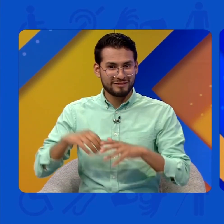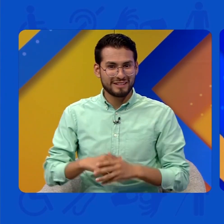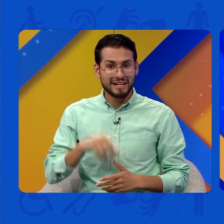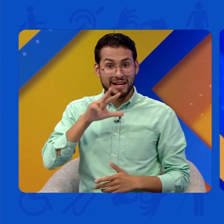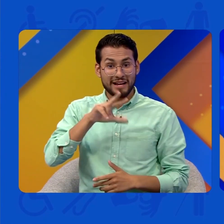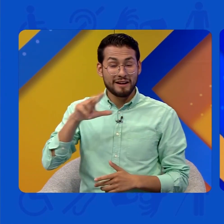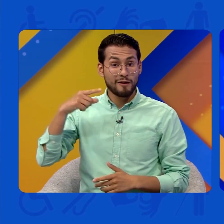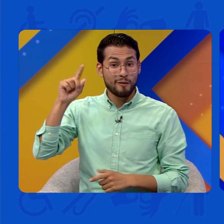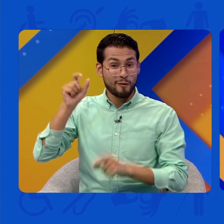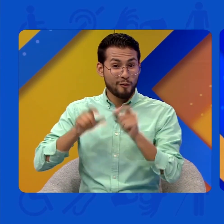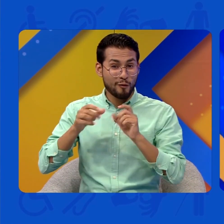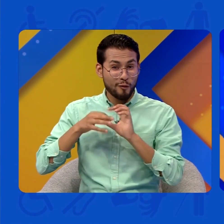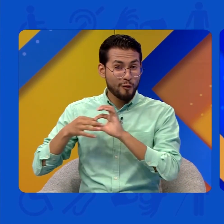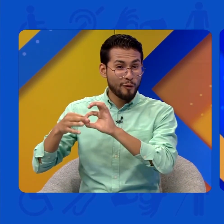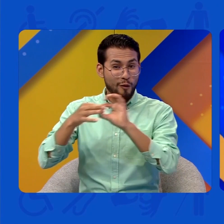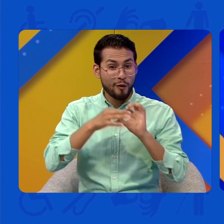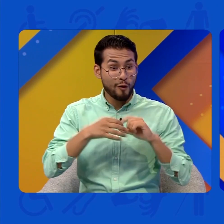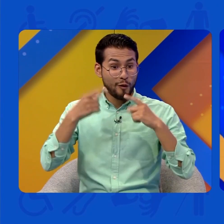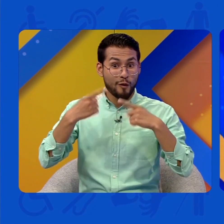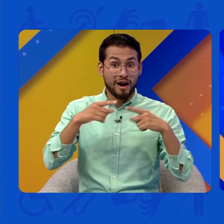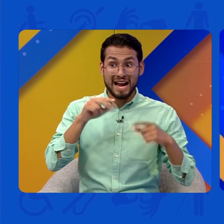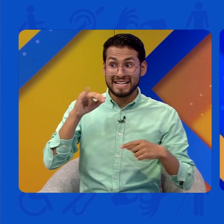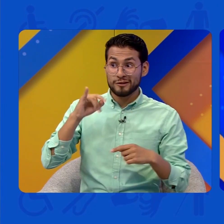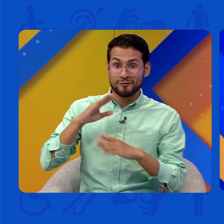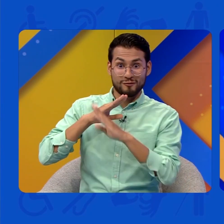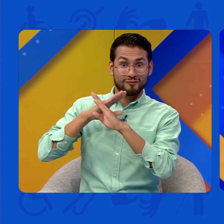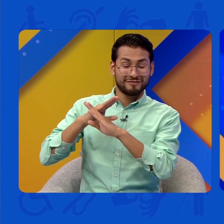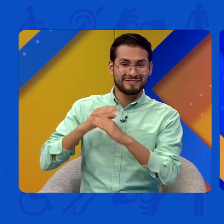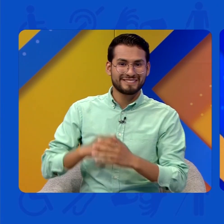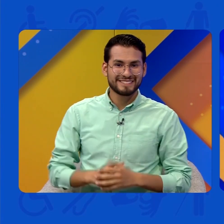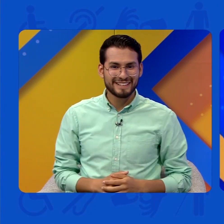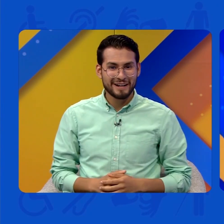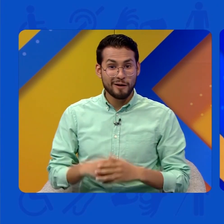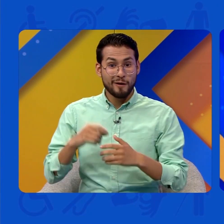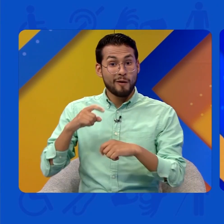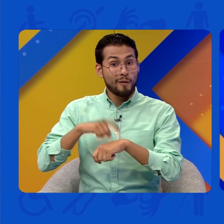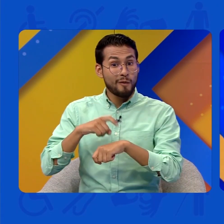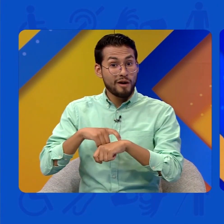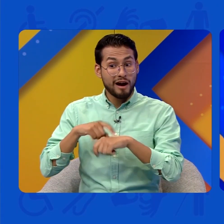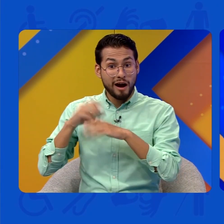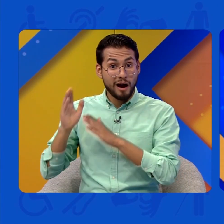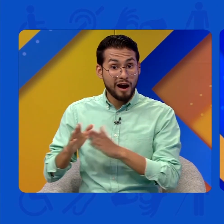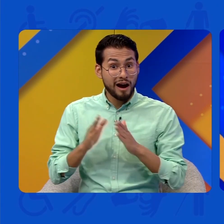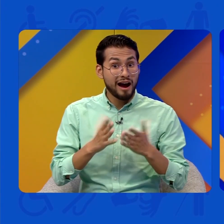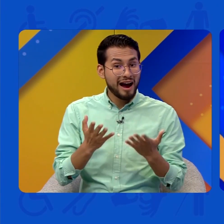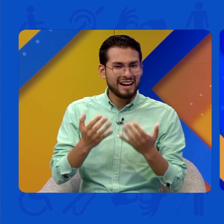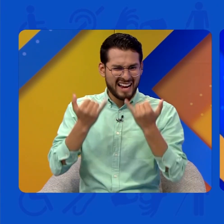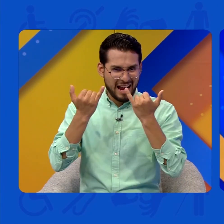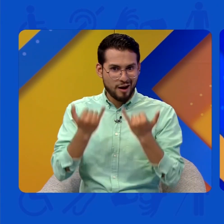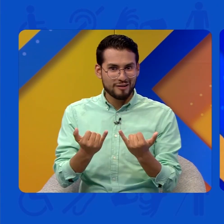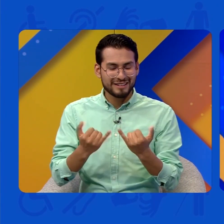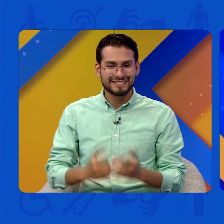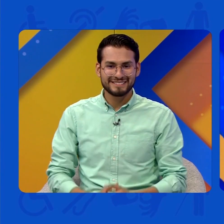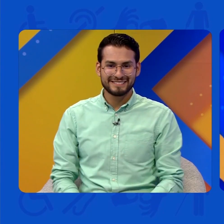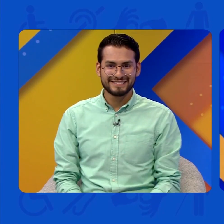33 millones unidos Ante el fenómeno El Niño El momento De prepararnos Es ahora